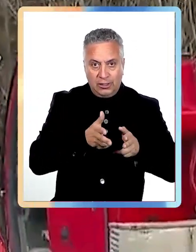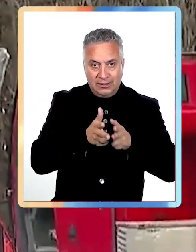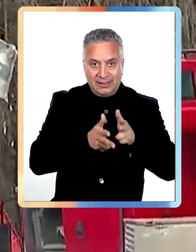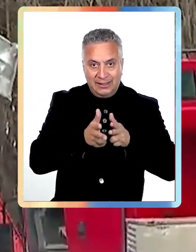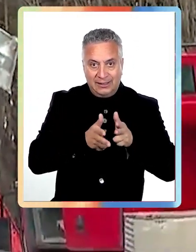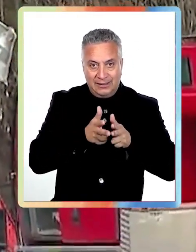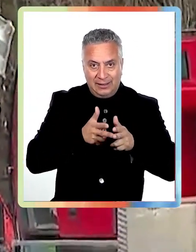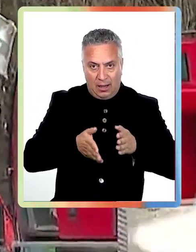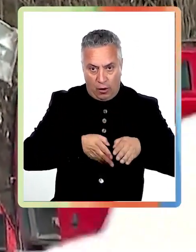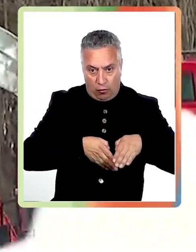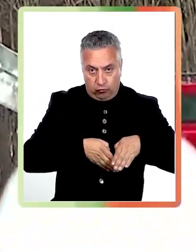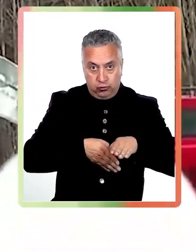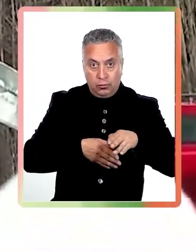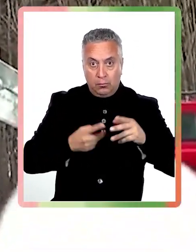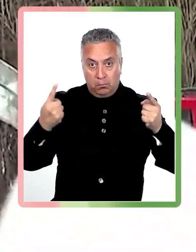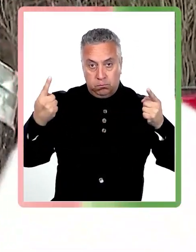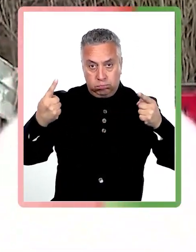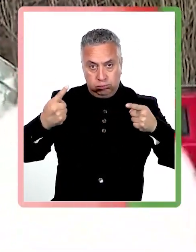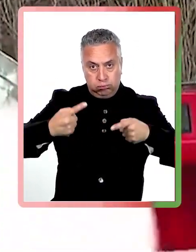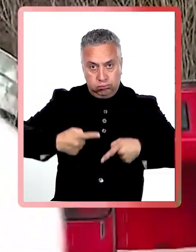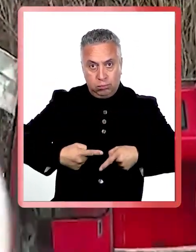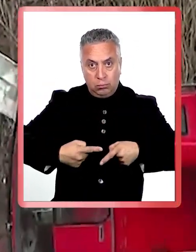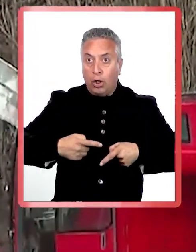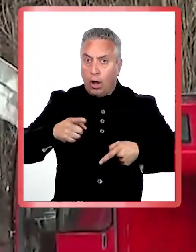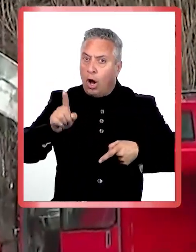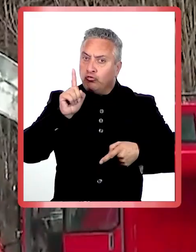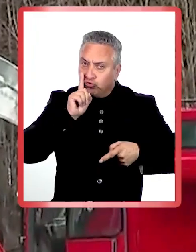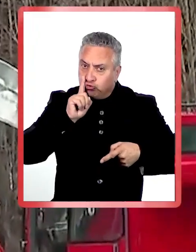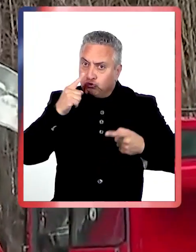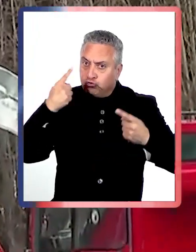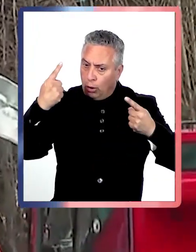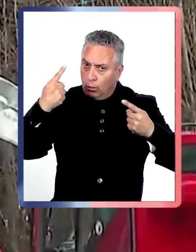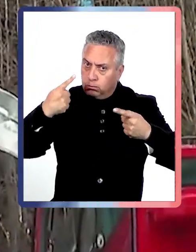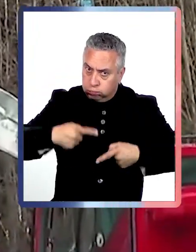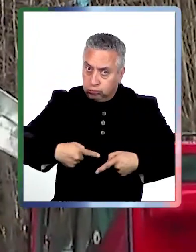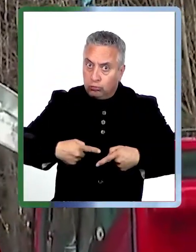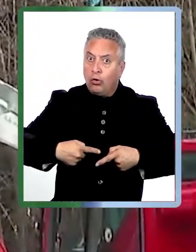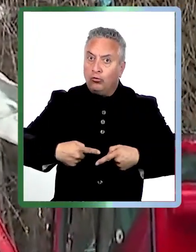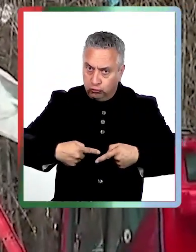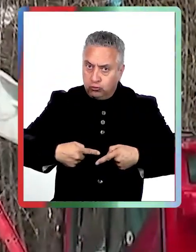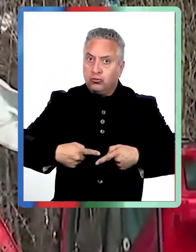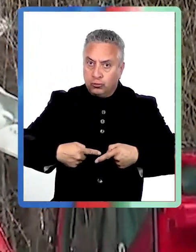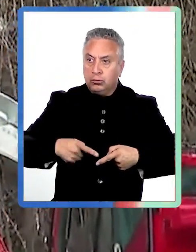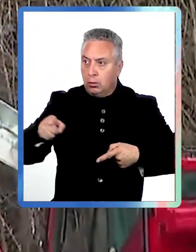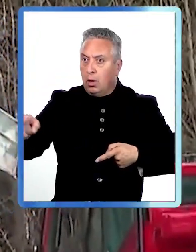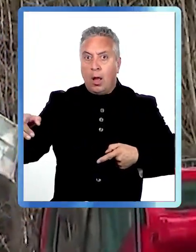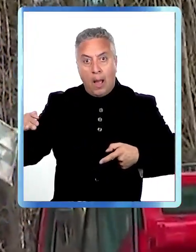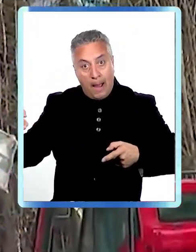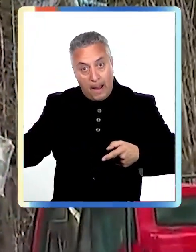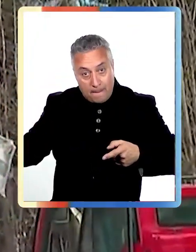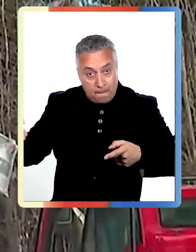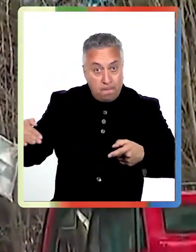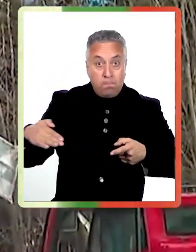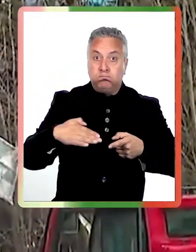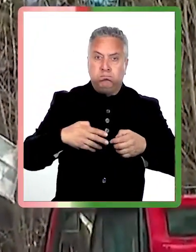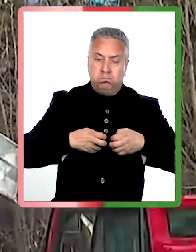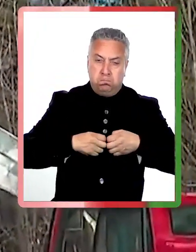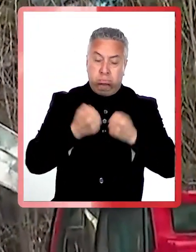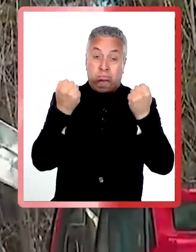información, teniendo las barreras abajo y de hecho destruyendo las barreras al ingreso a la vía férrea,